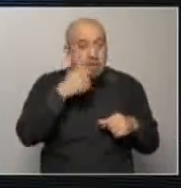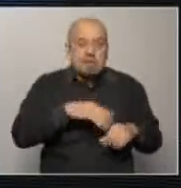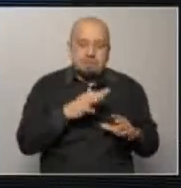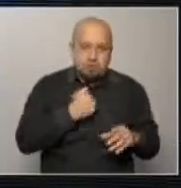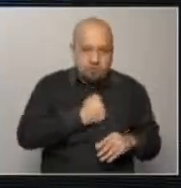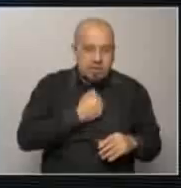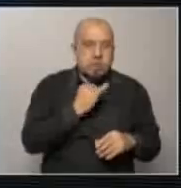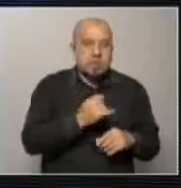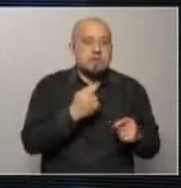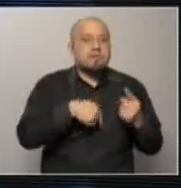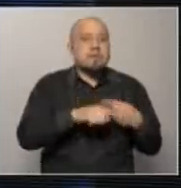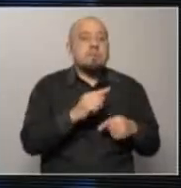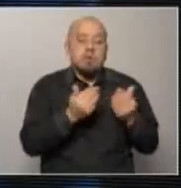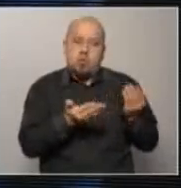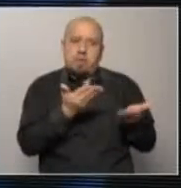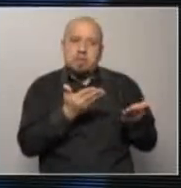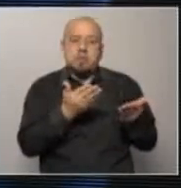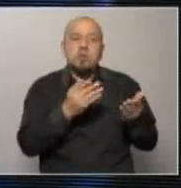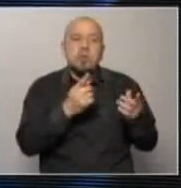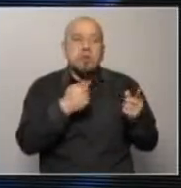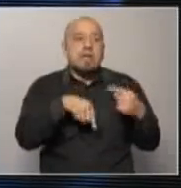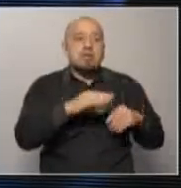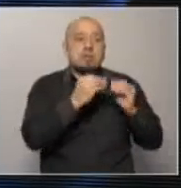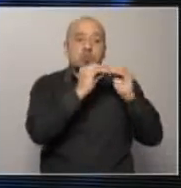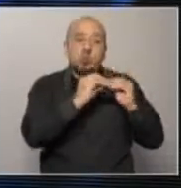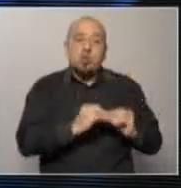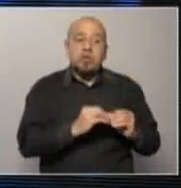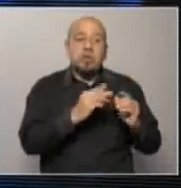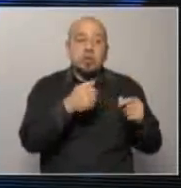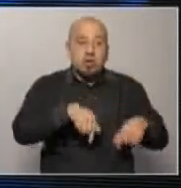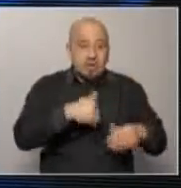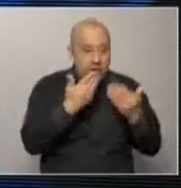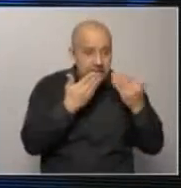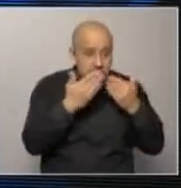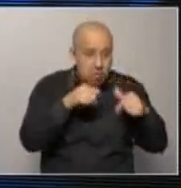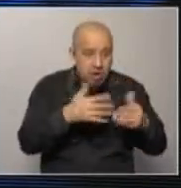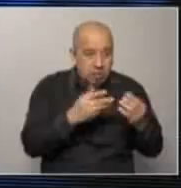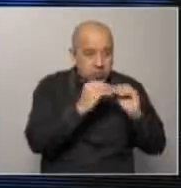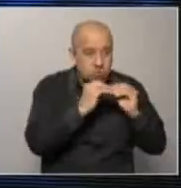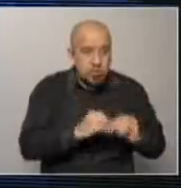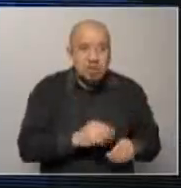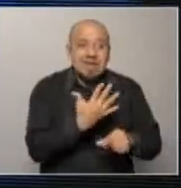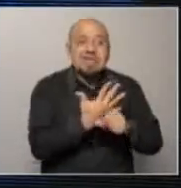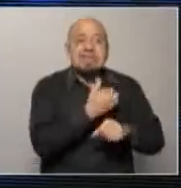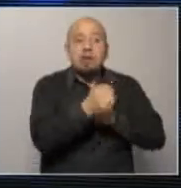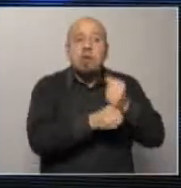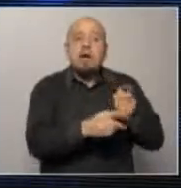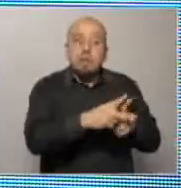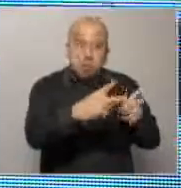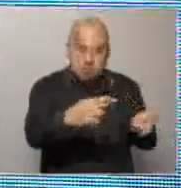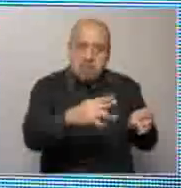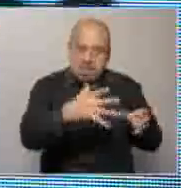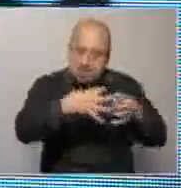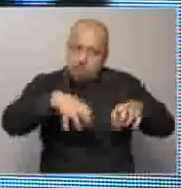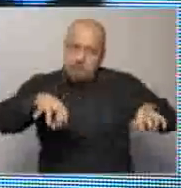excepcionalmente bien en cualquier comparación y el presupuesto es para todo el quinquenio en eso creo que hay que separarlos tantos